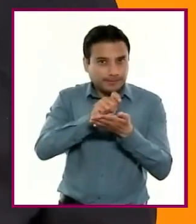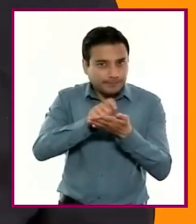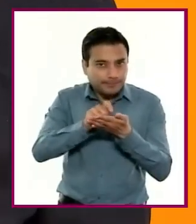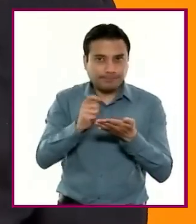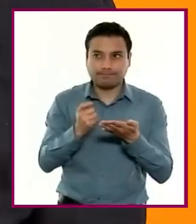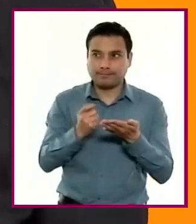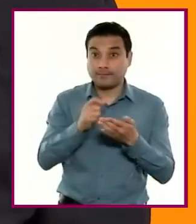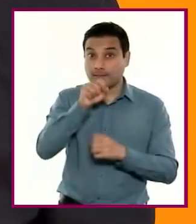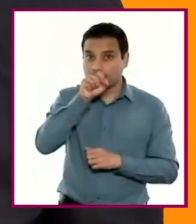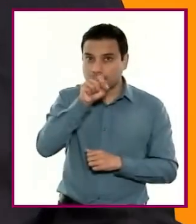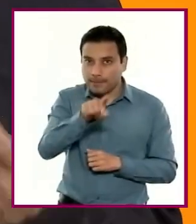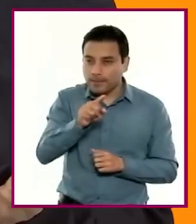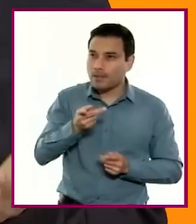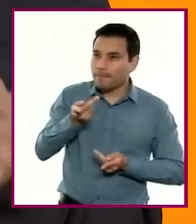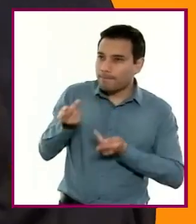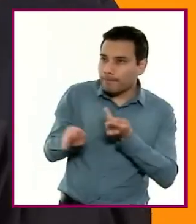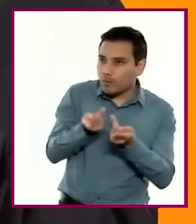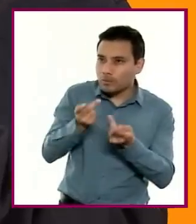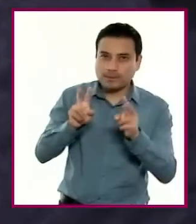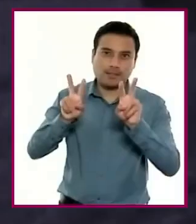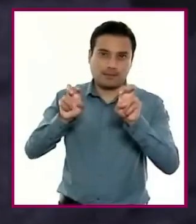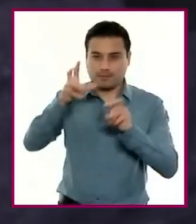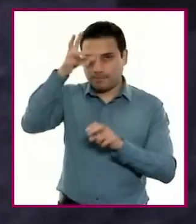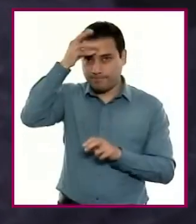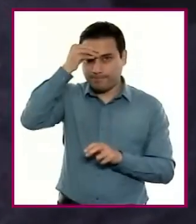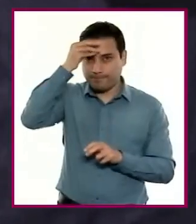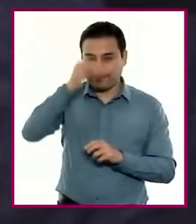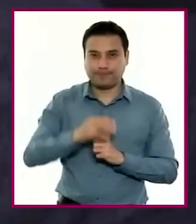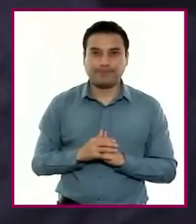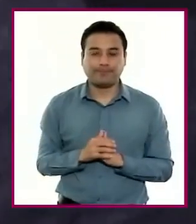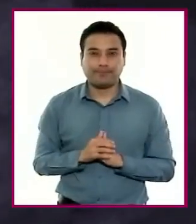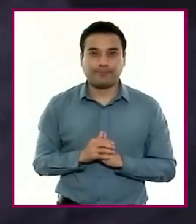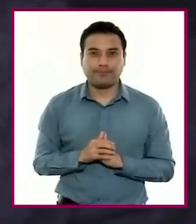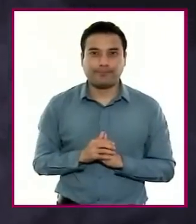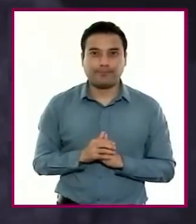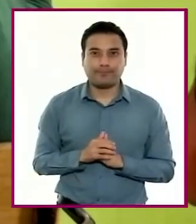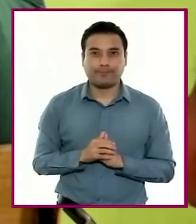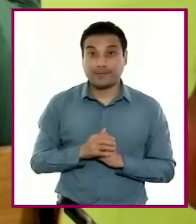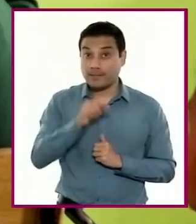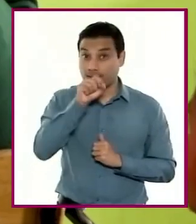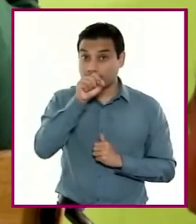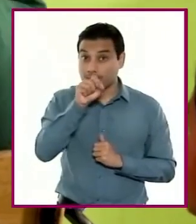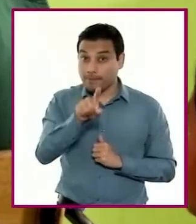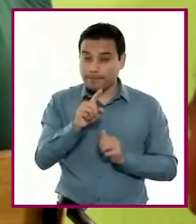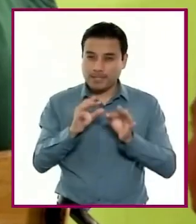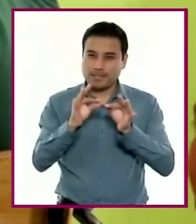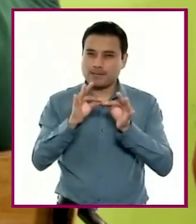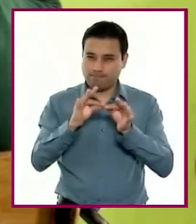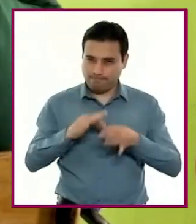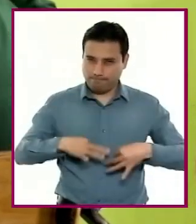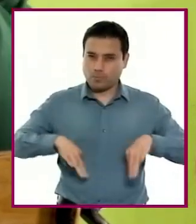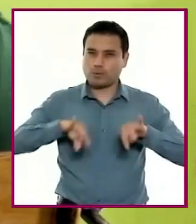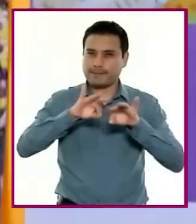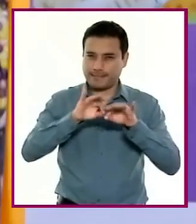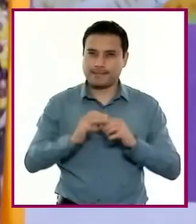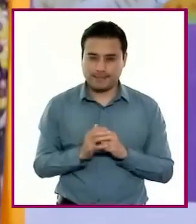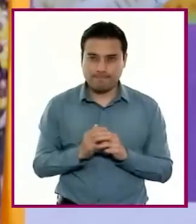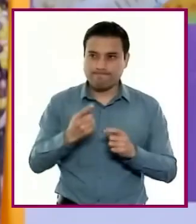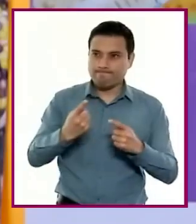hagan preguntas que permitan seguir aprendiendo sobre los temas en cuestión. También resulta muy relevante que se propicien espacios para